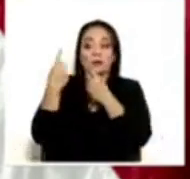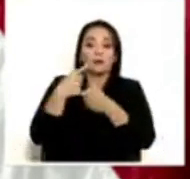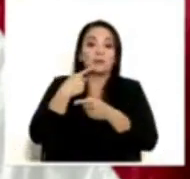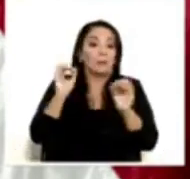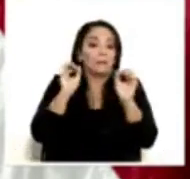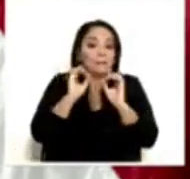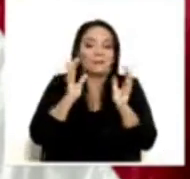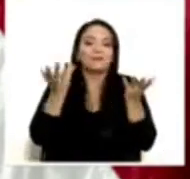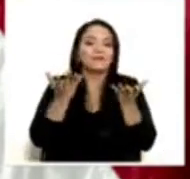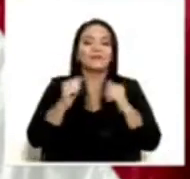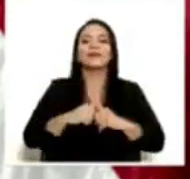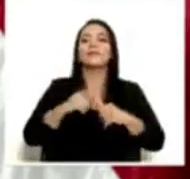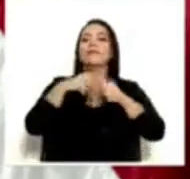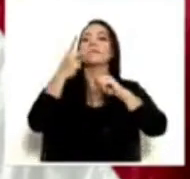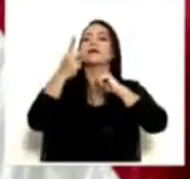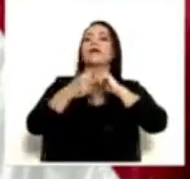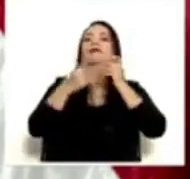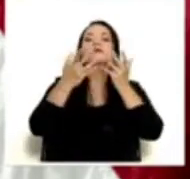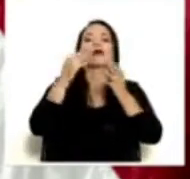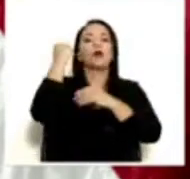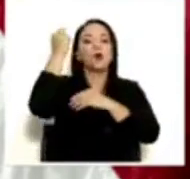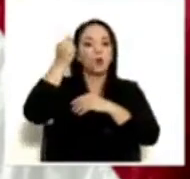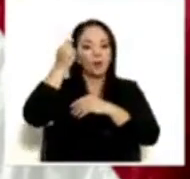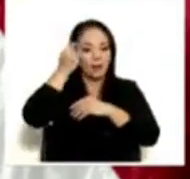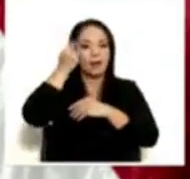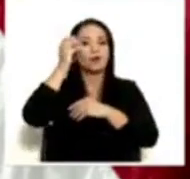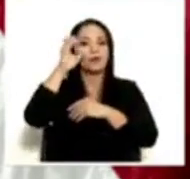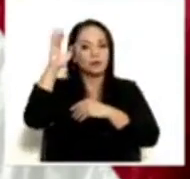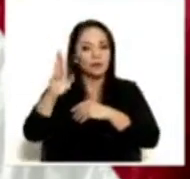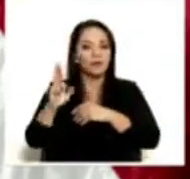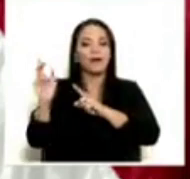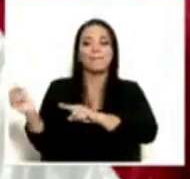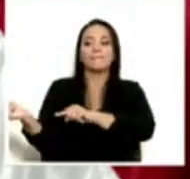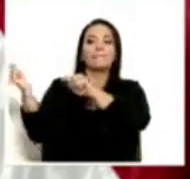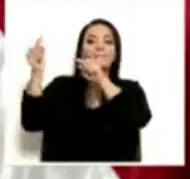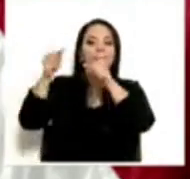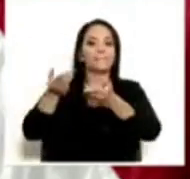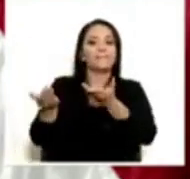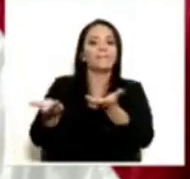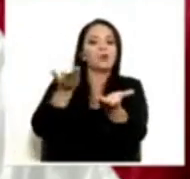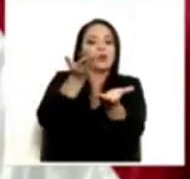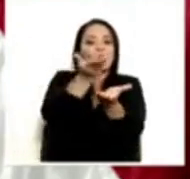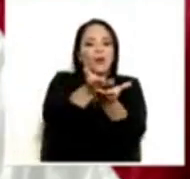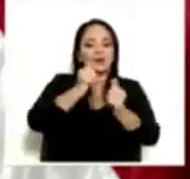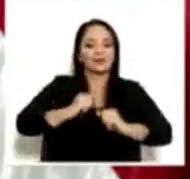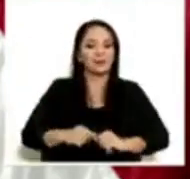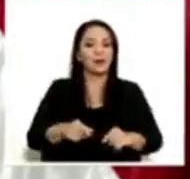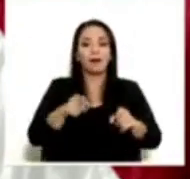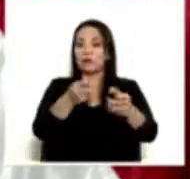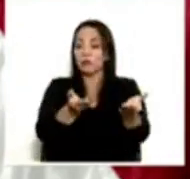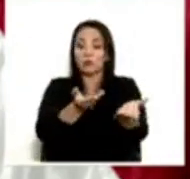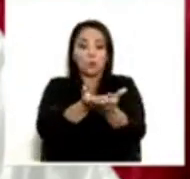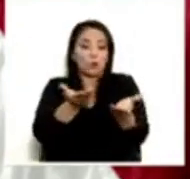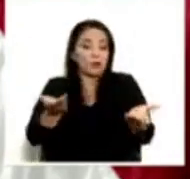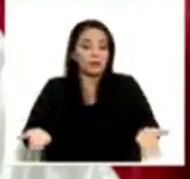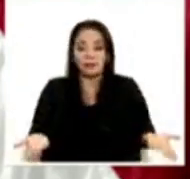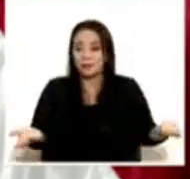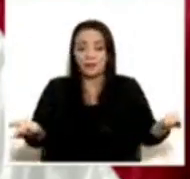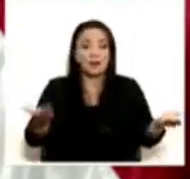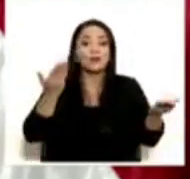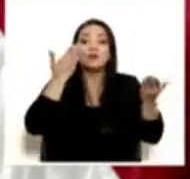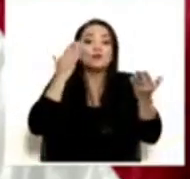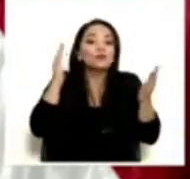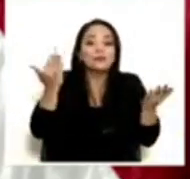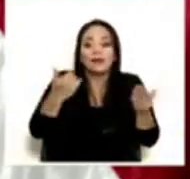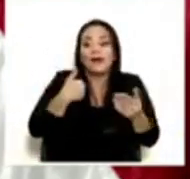en que un gobierno de la república viene y hace una propuesta. ¿Por qué es una propuesta? Yo no sé por qué hay diputados